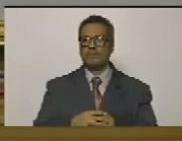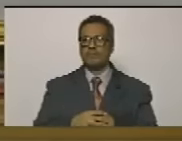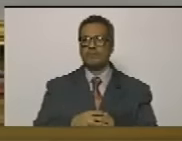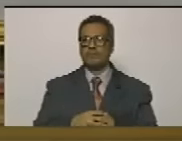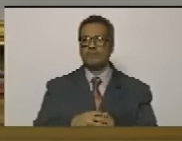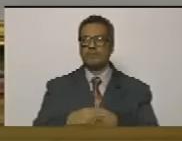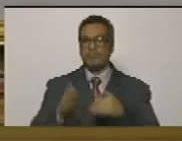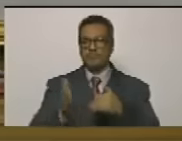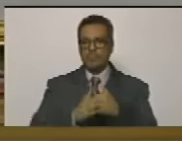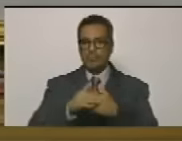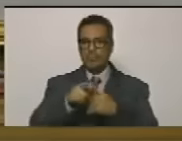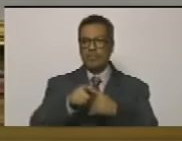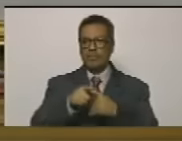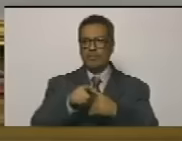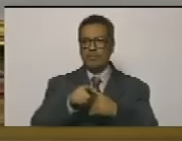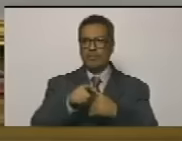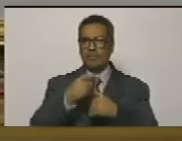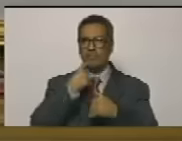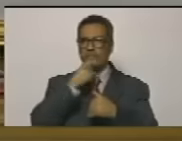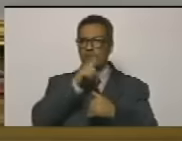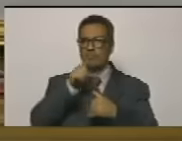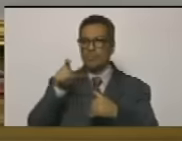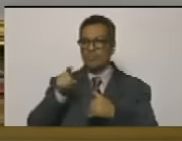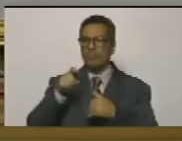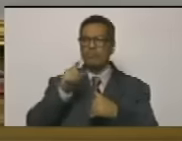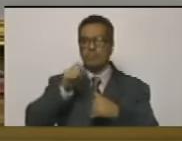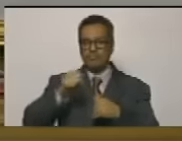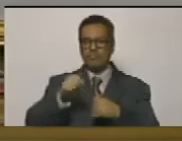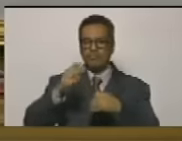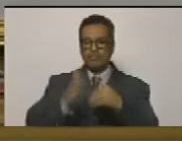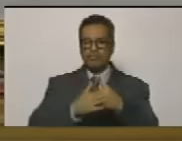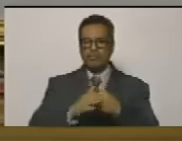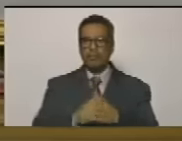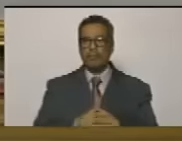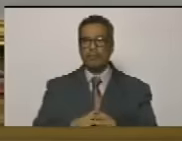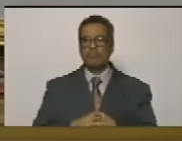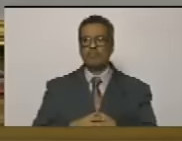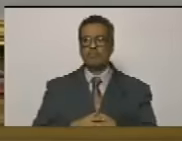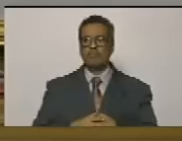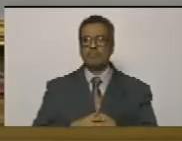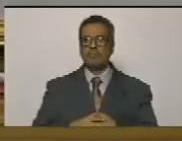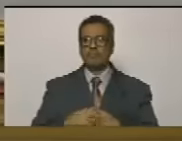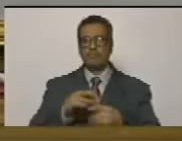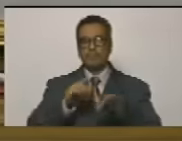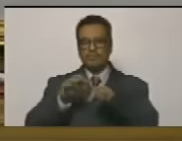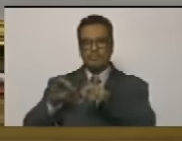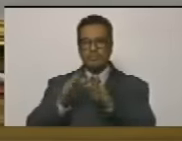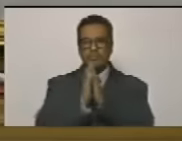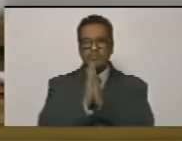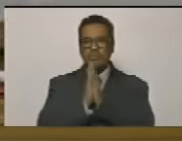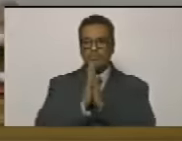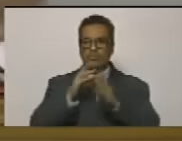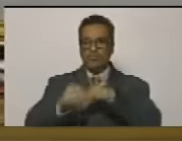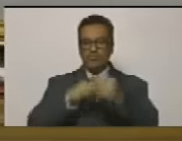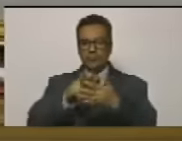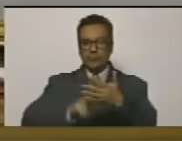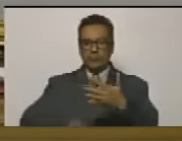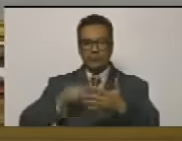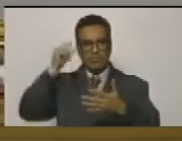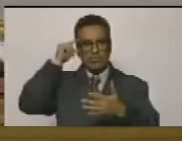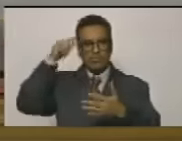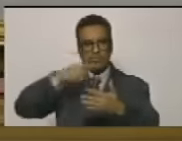Se va a cerrar. Se cierra. Ciudadana secretaria por favor se va a hacer lectura del